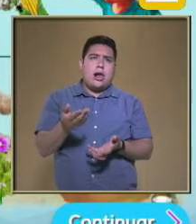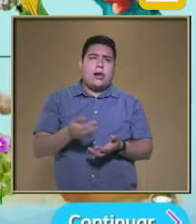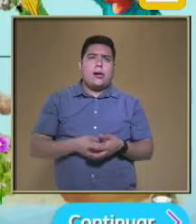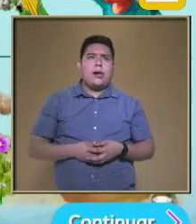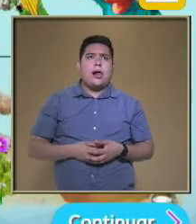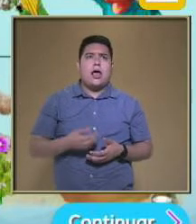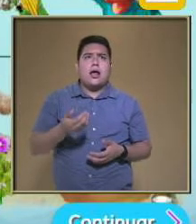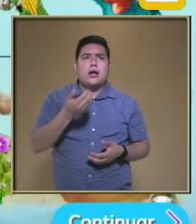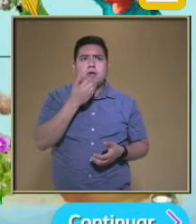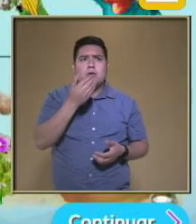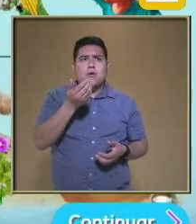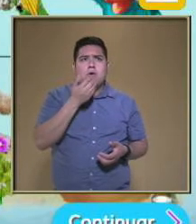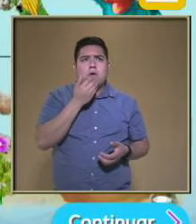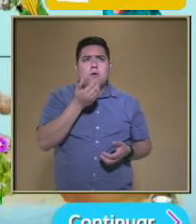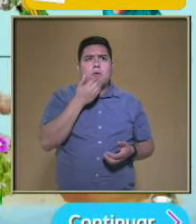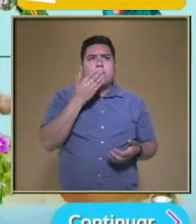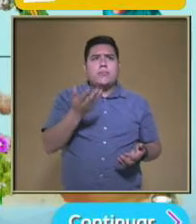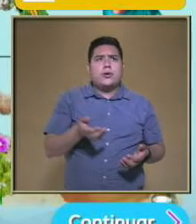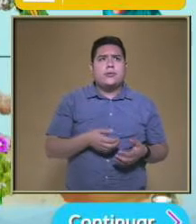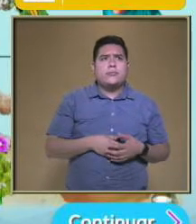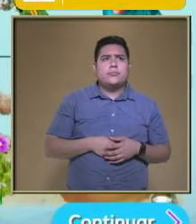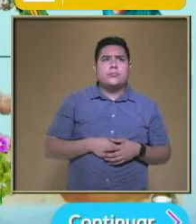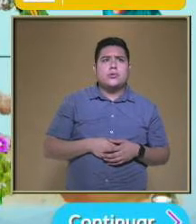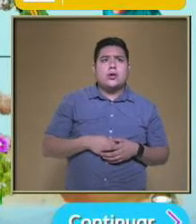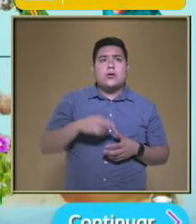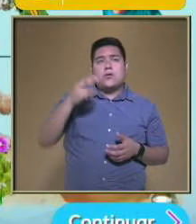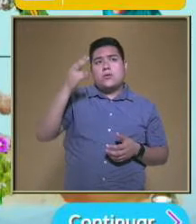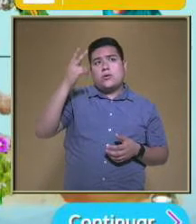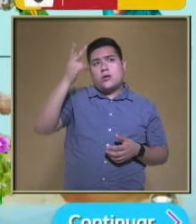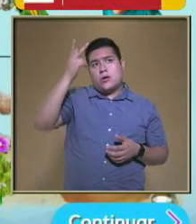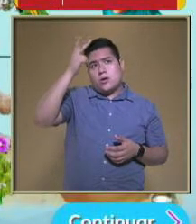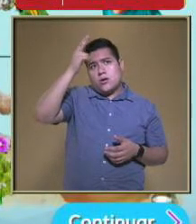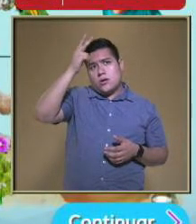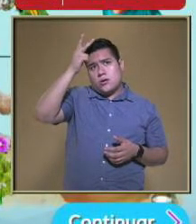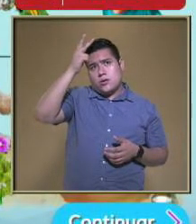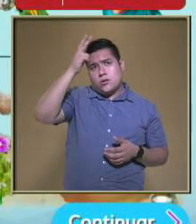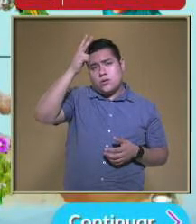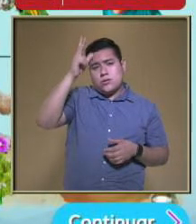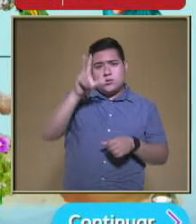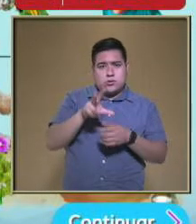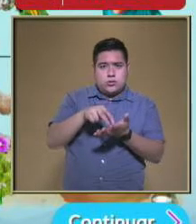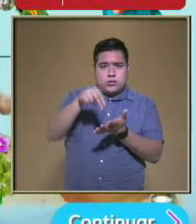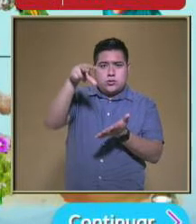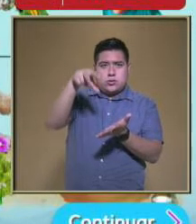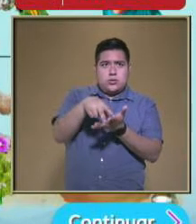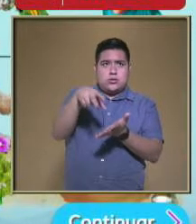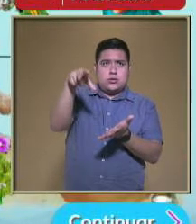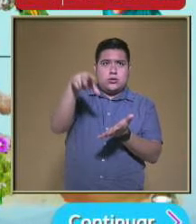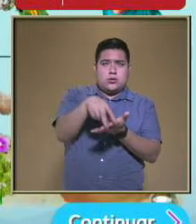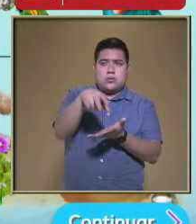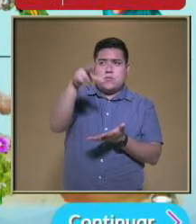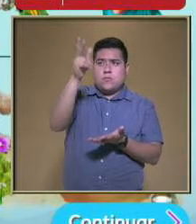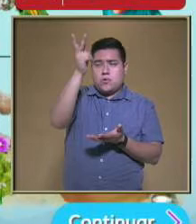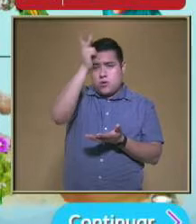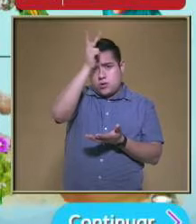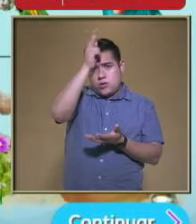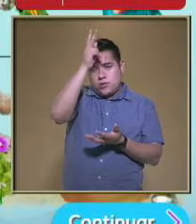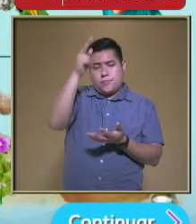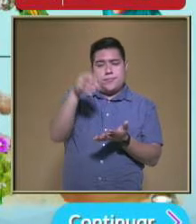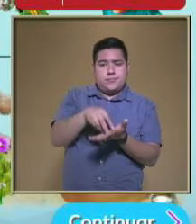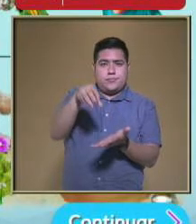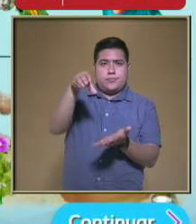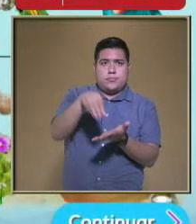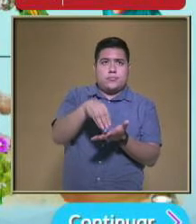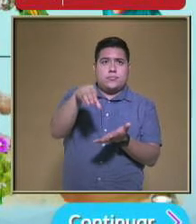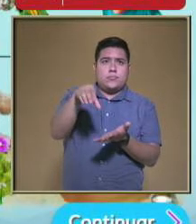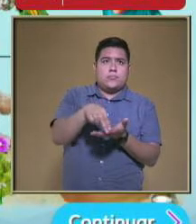De la planta de maíz Se encuentra un chapulín Y sería correcto Porque es un insecto herbívoro No